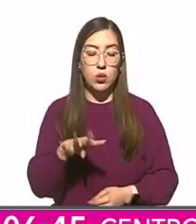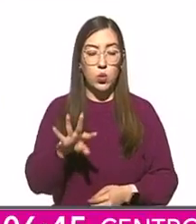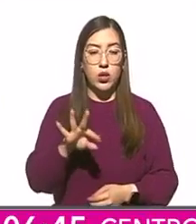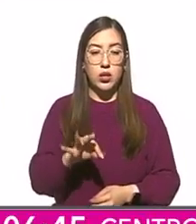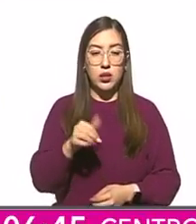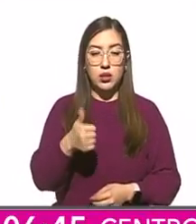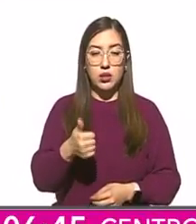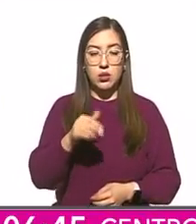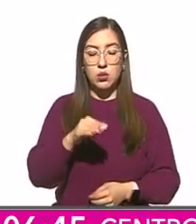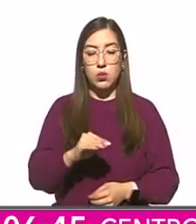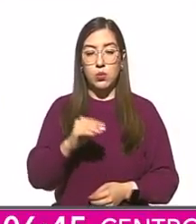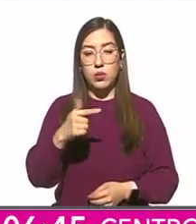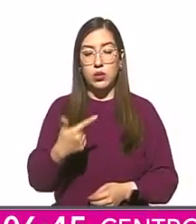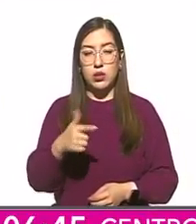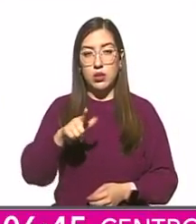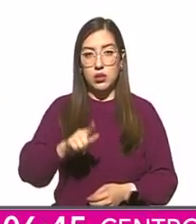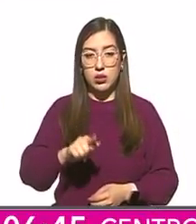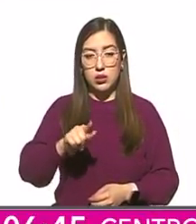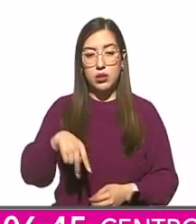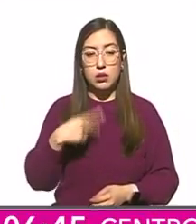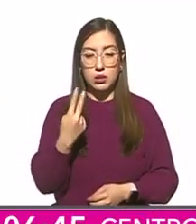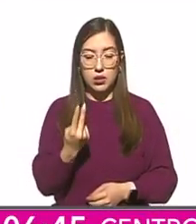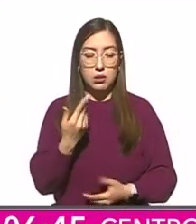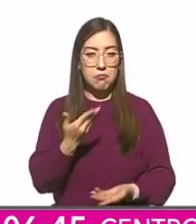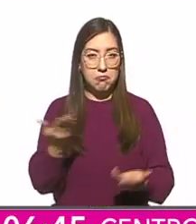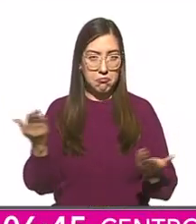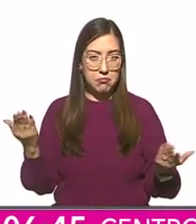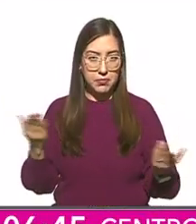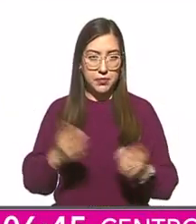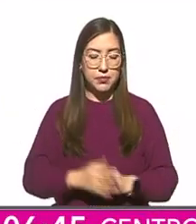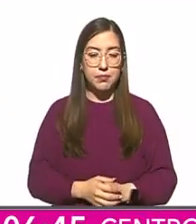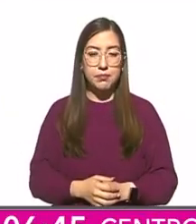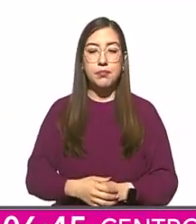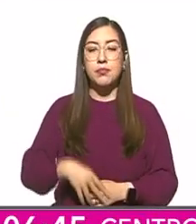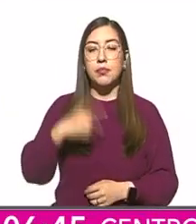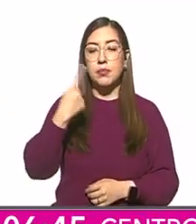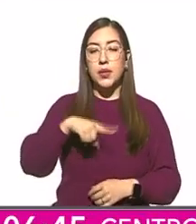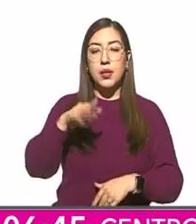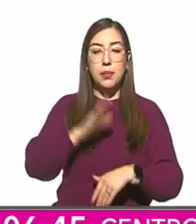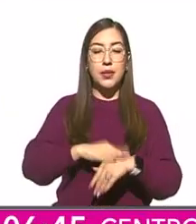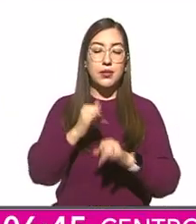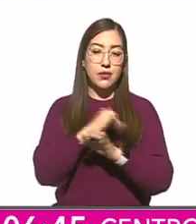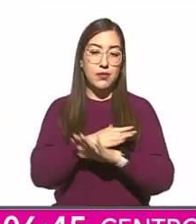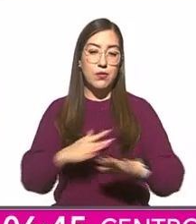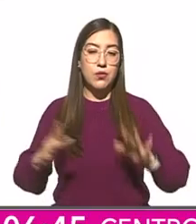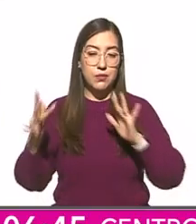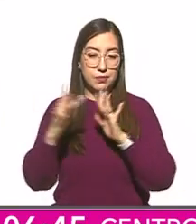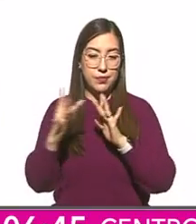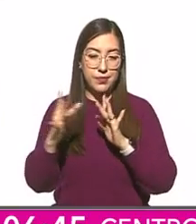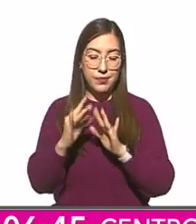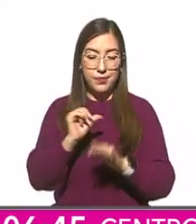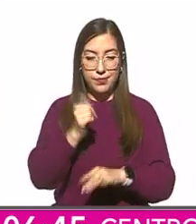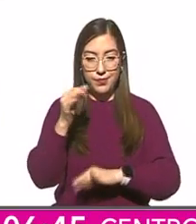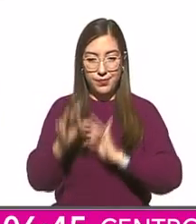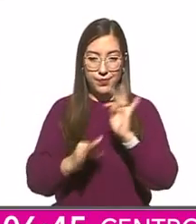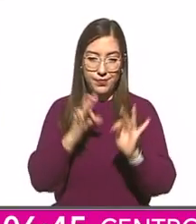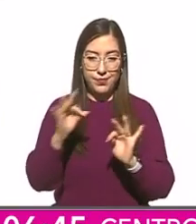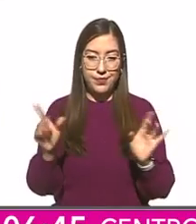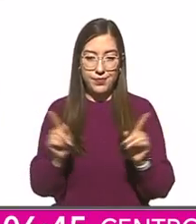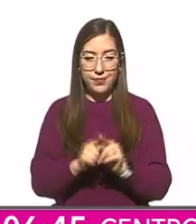-469772 para más información. 11 Noticias,